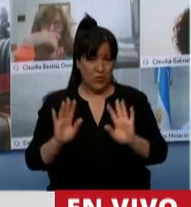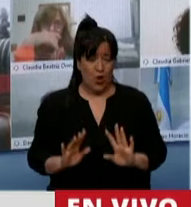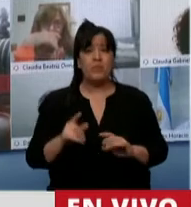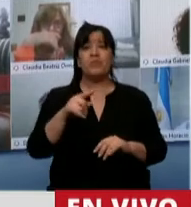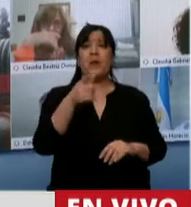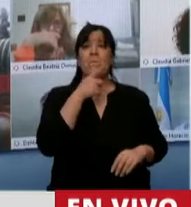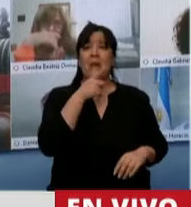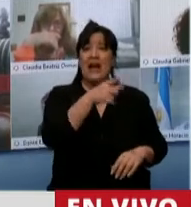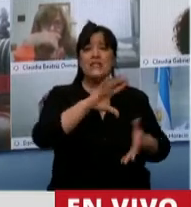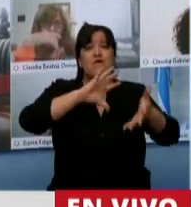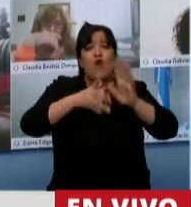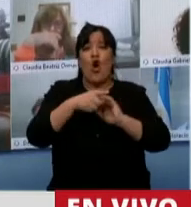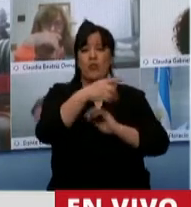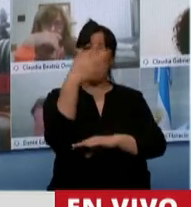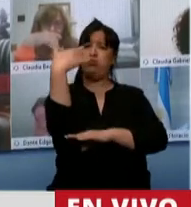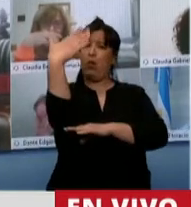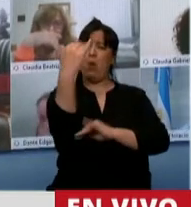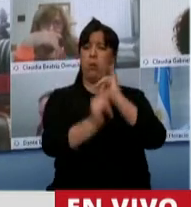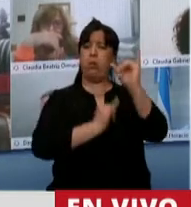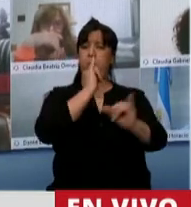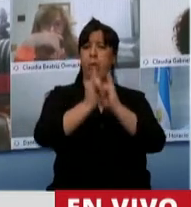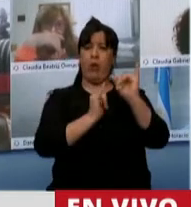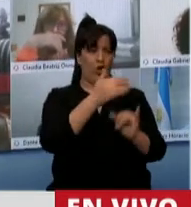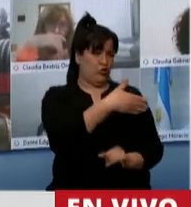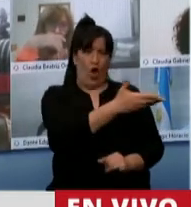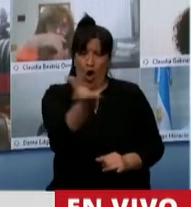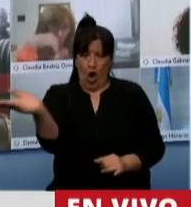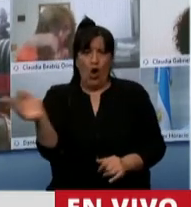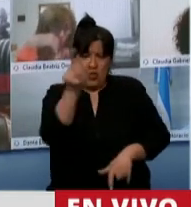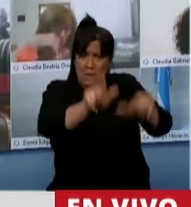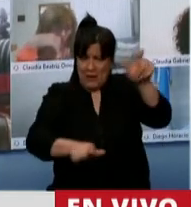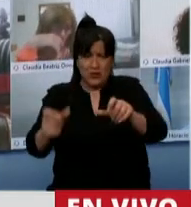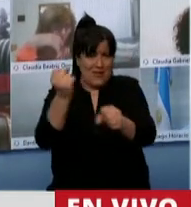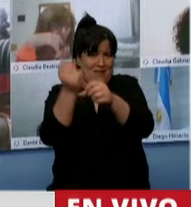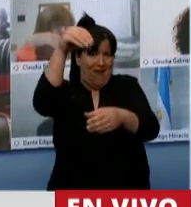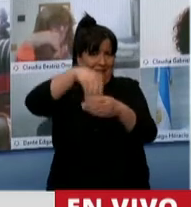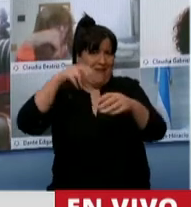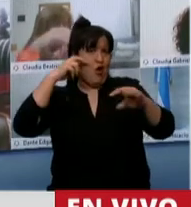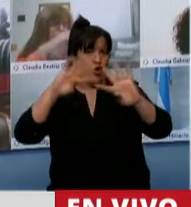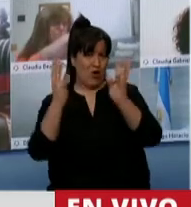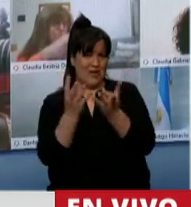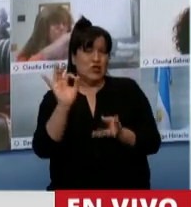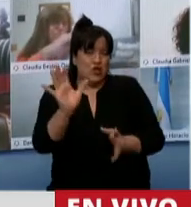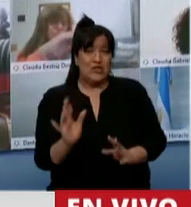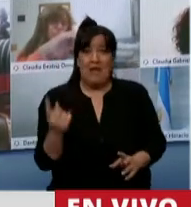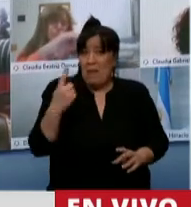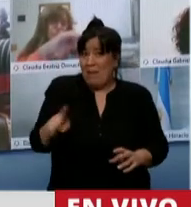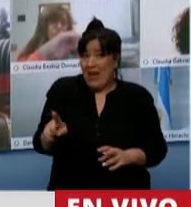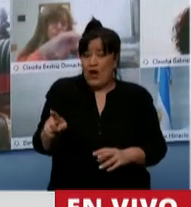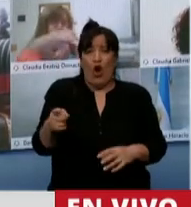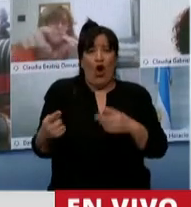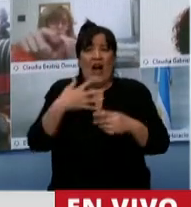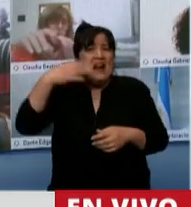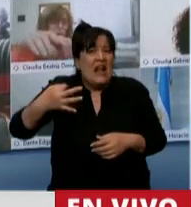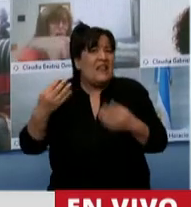discurso la conocen o tienen noción todos los integrantes de esta Cámara, pero que en los hechos haya quedado demostrado que